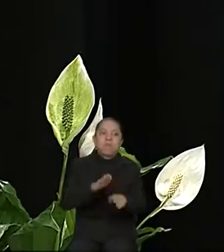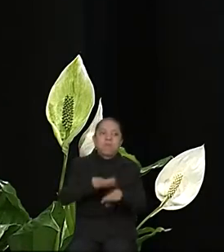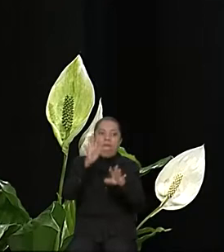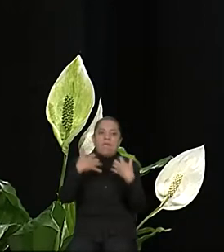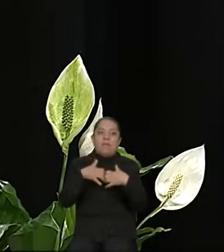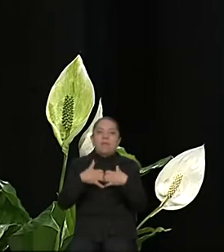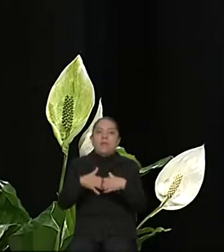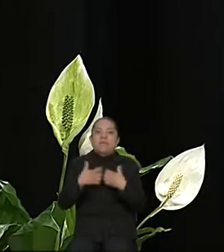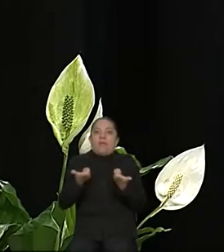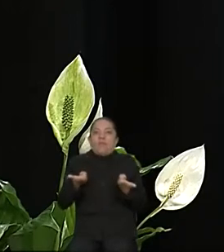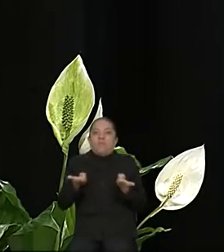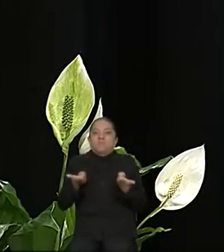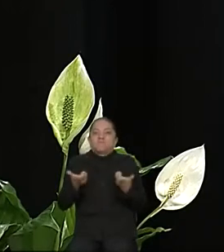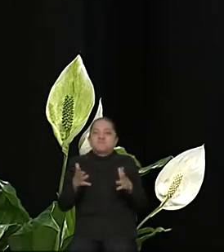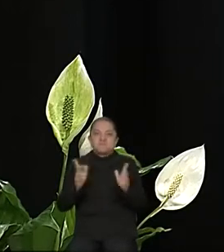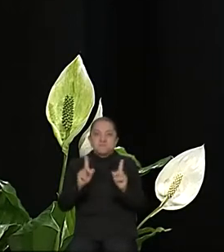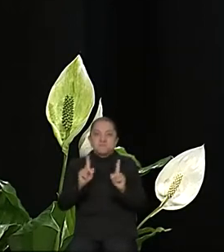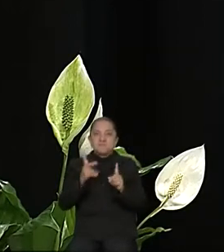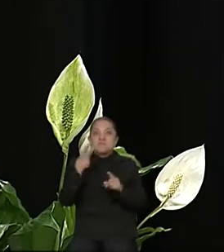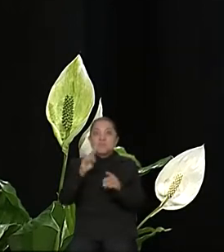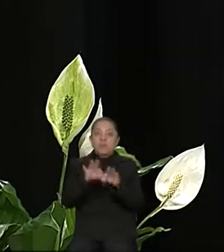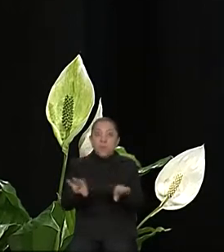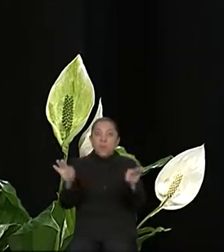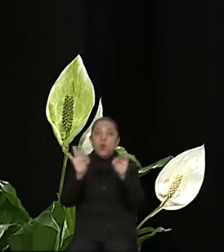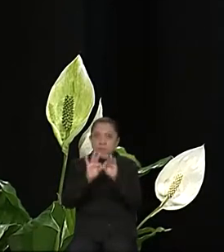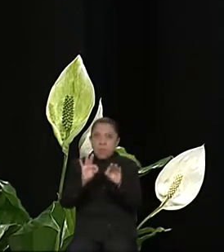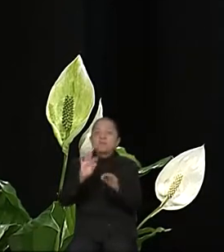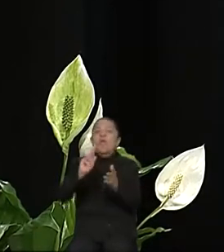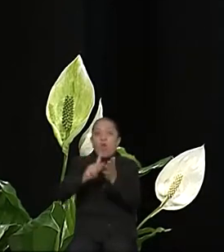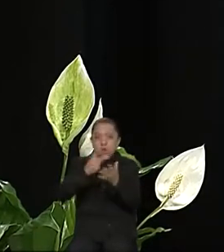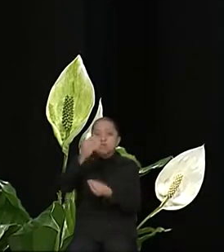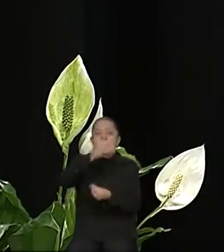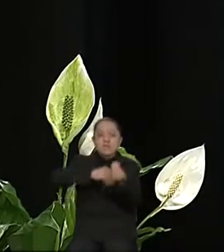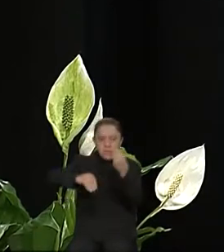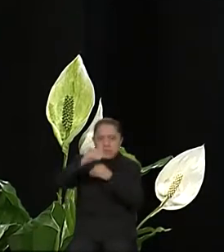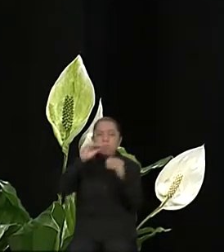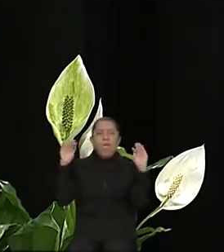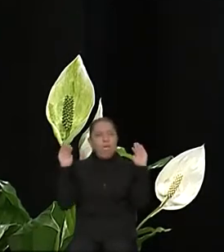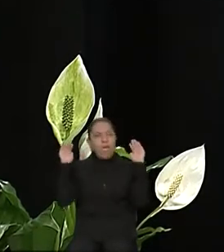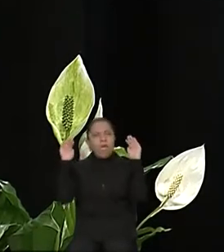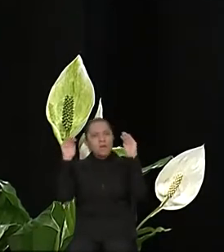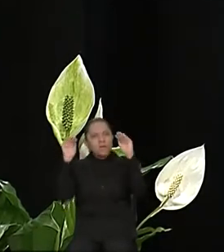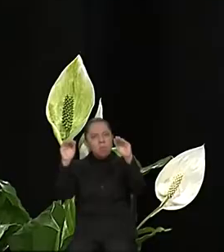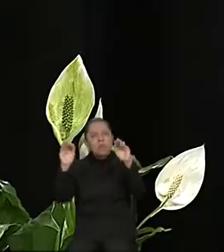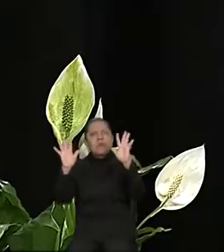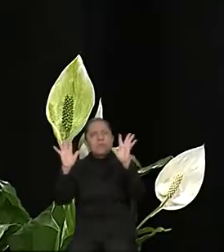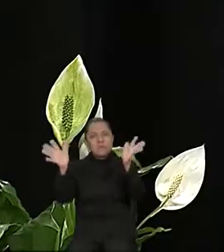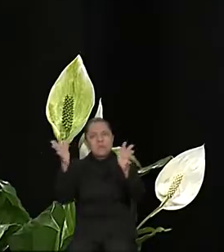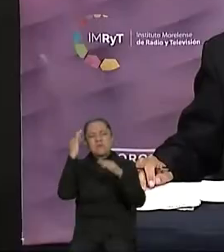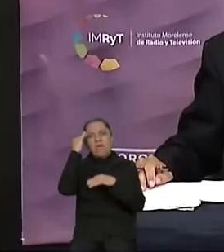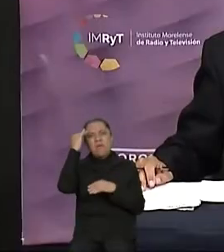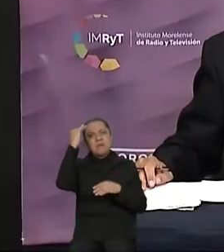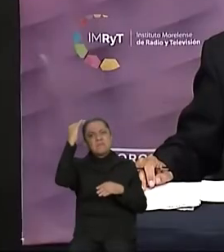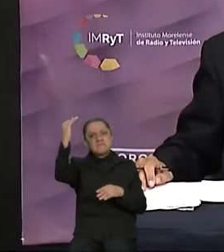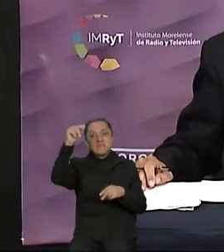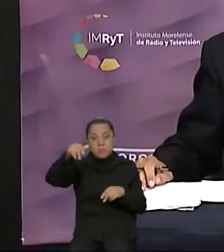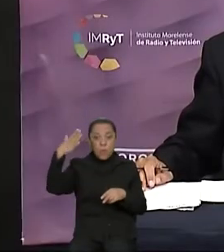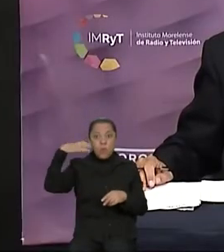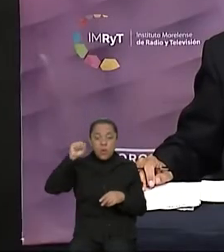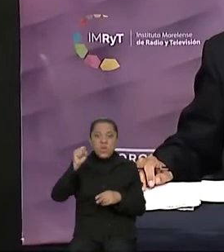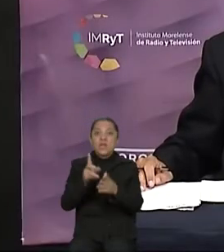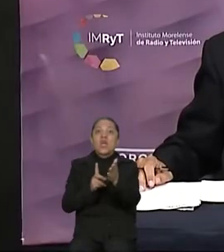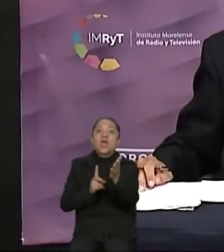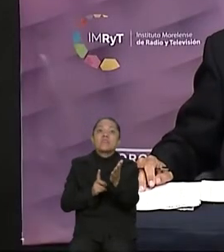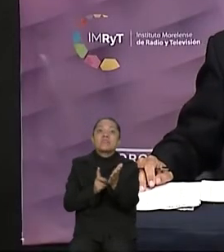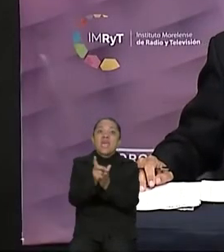del aeropuerto. Creo que ya nos hemos tardado un poco y siendo Morelos un destino turístico... Ya nos tardamos bastante.